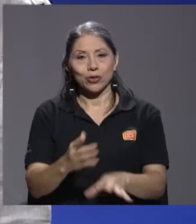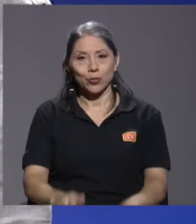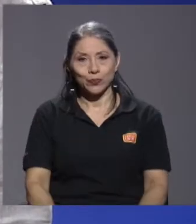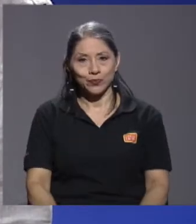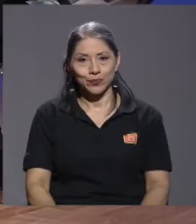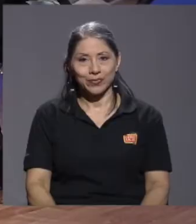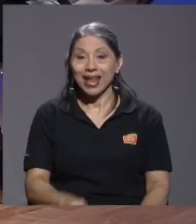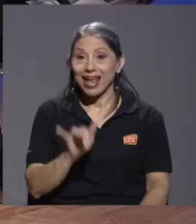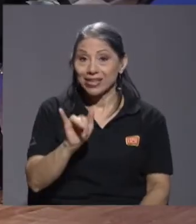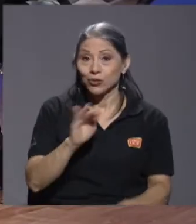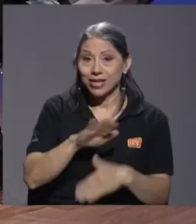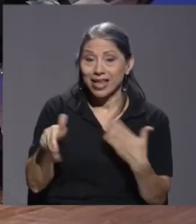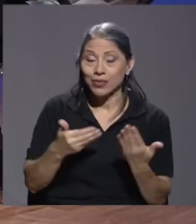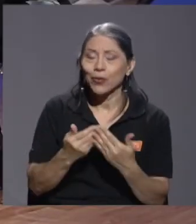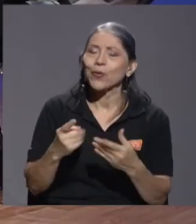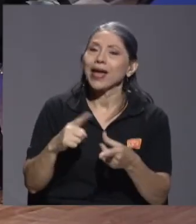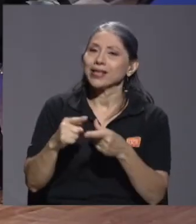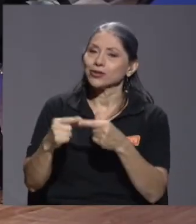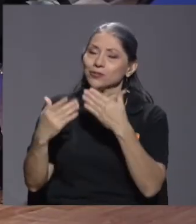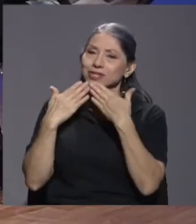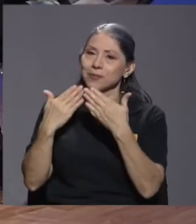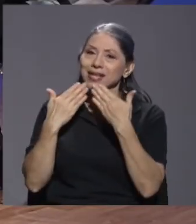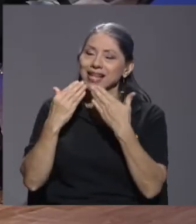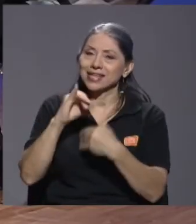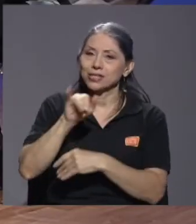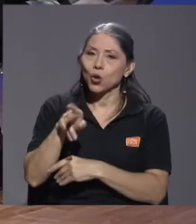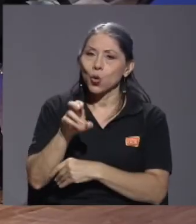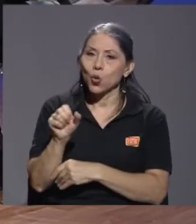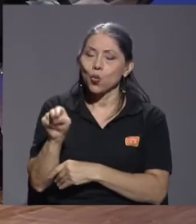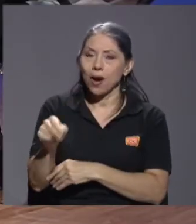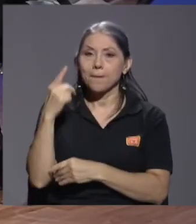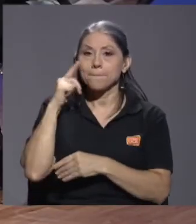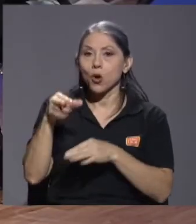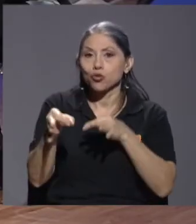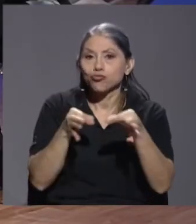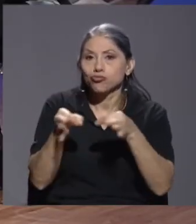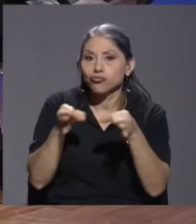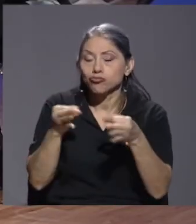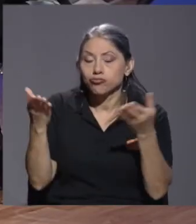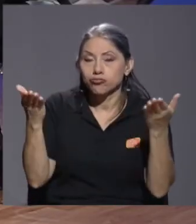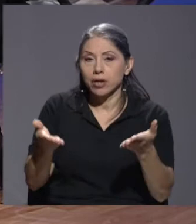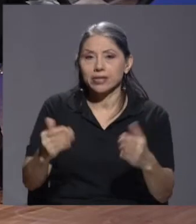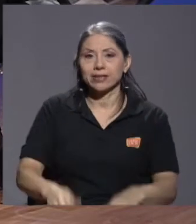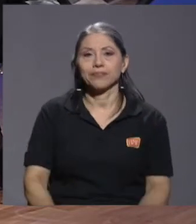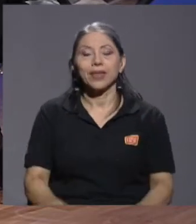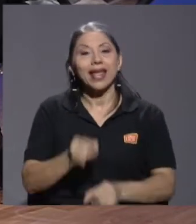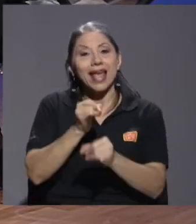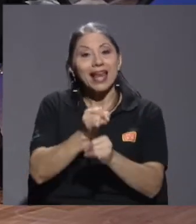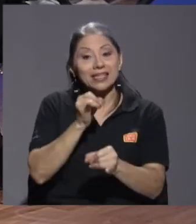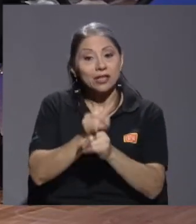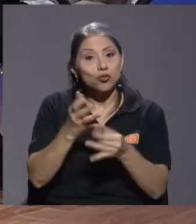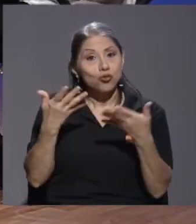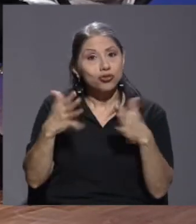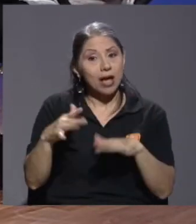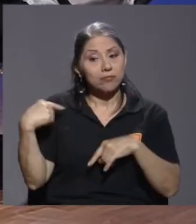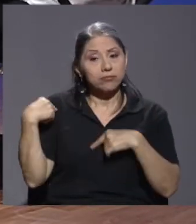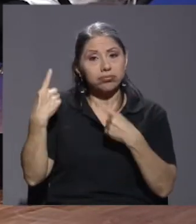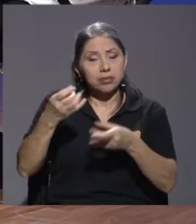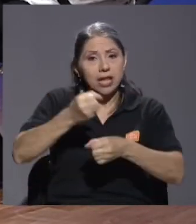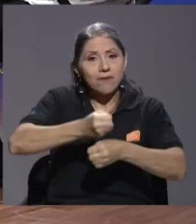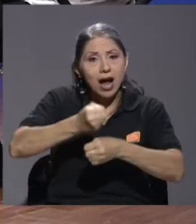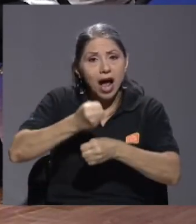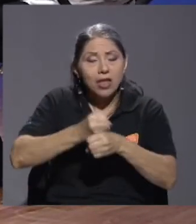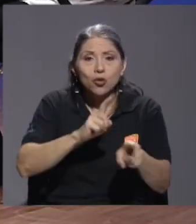Eso sería todo. Pasamos entonces. Muchísimas gracias, Don Juan, por el escenario de presentación. El instituto ha venido trabajando en algunos